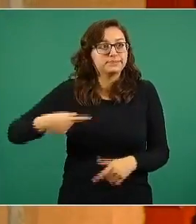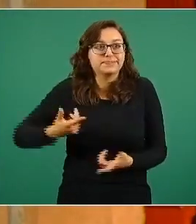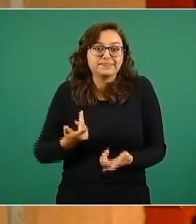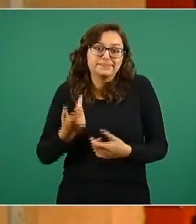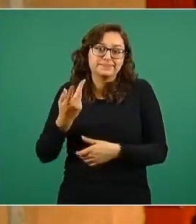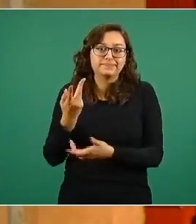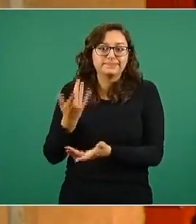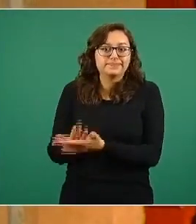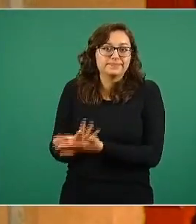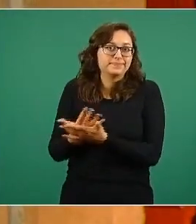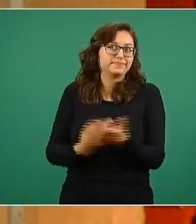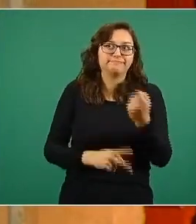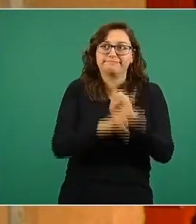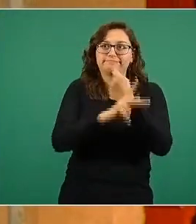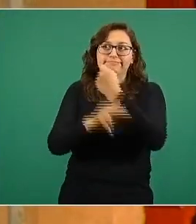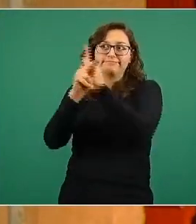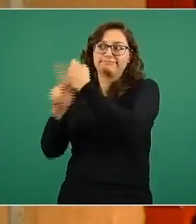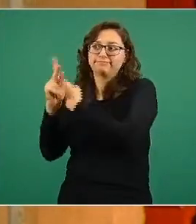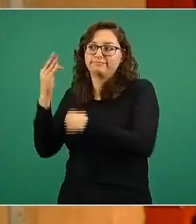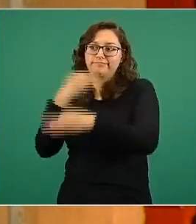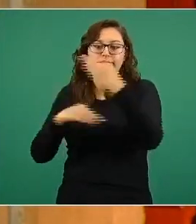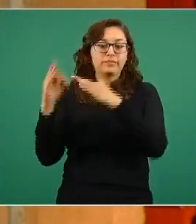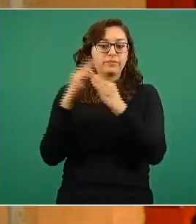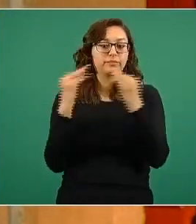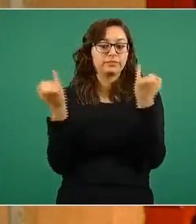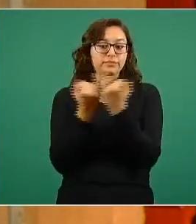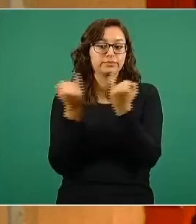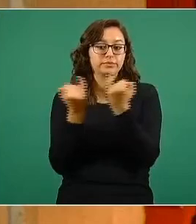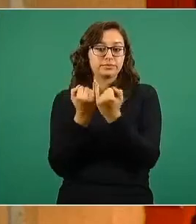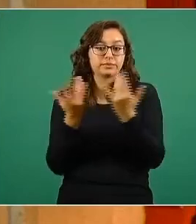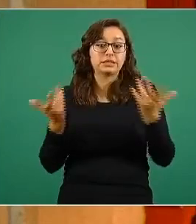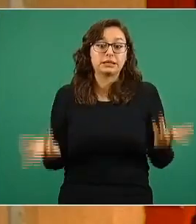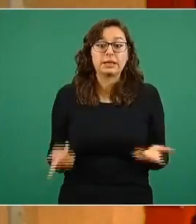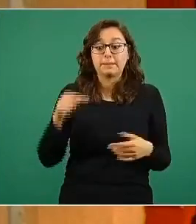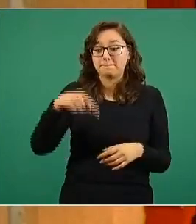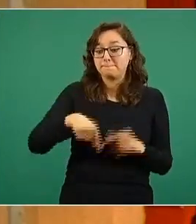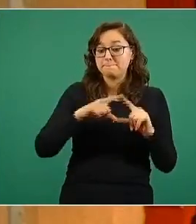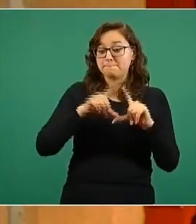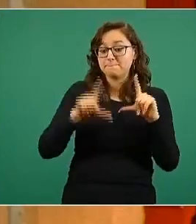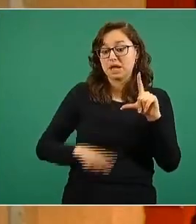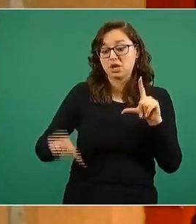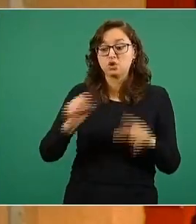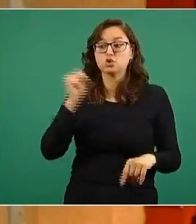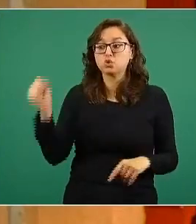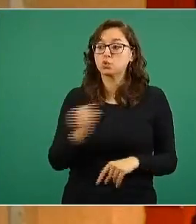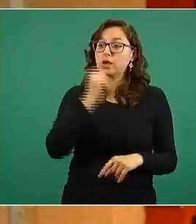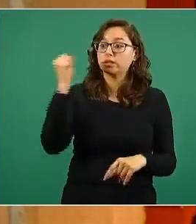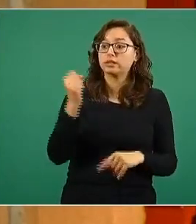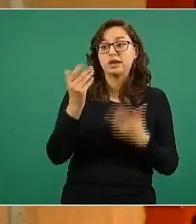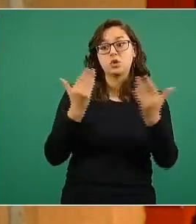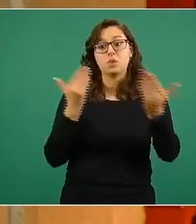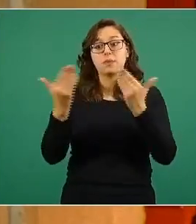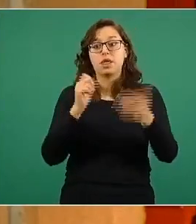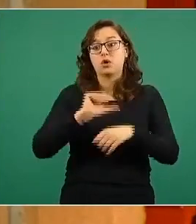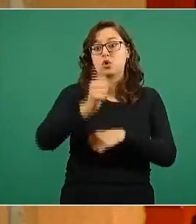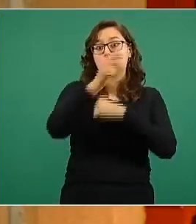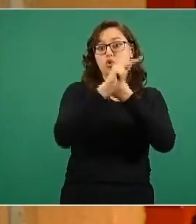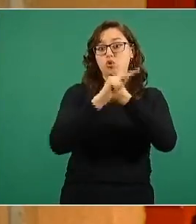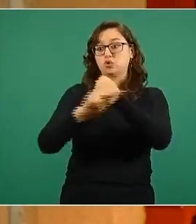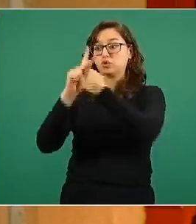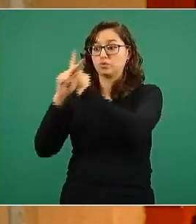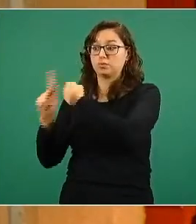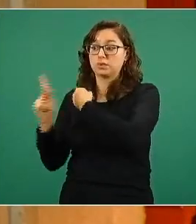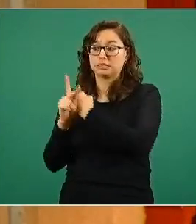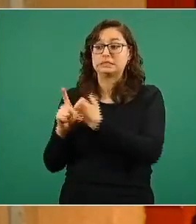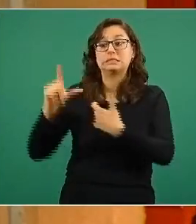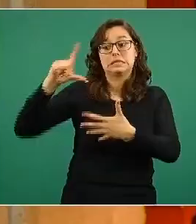En el caso de México, y esto es alentador, comparado con otros países del mundo entero y en particular los de